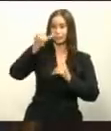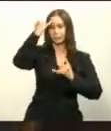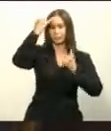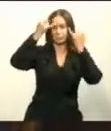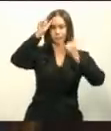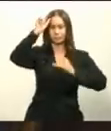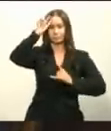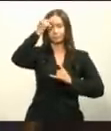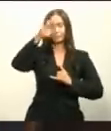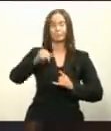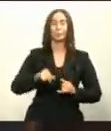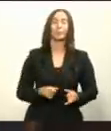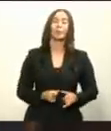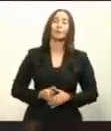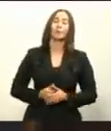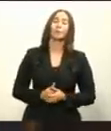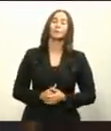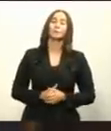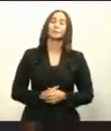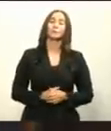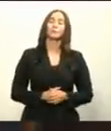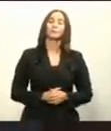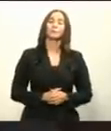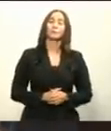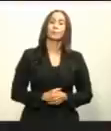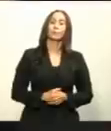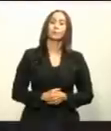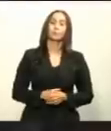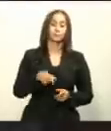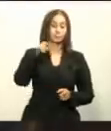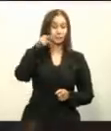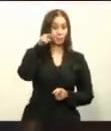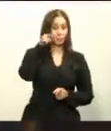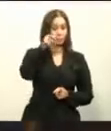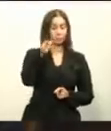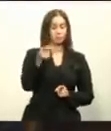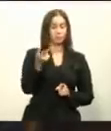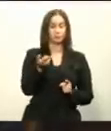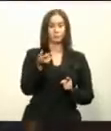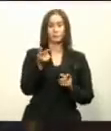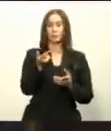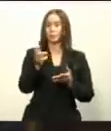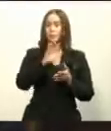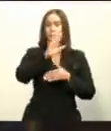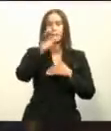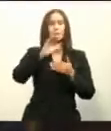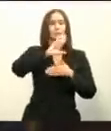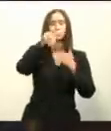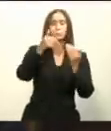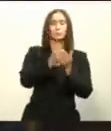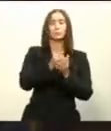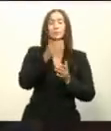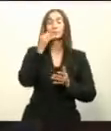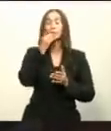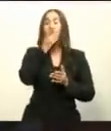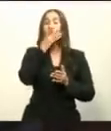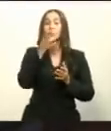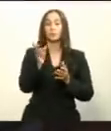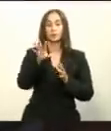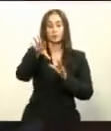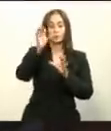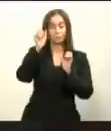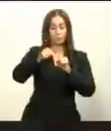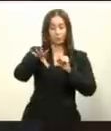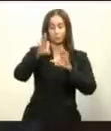Esto tendrá sin duda un impacto enorme en cada uno de los dominicanos que accedan a su primera vivienda, pero también